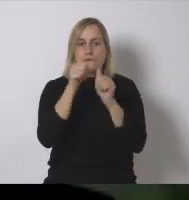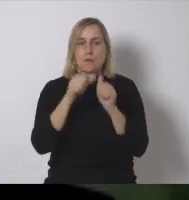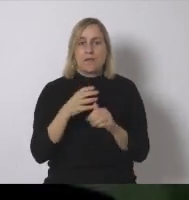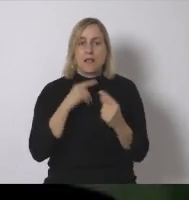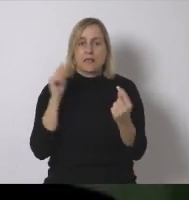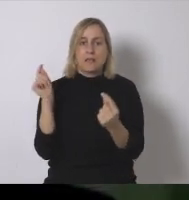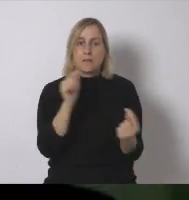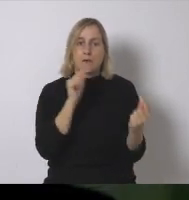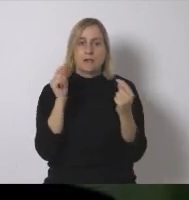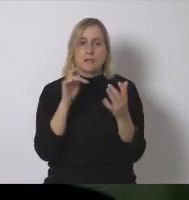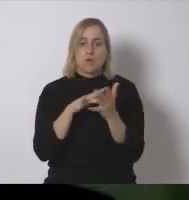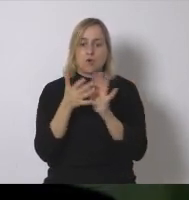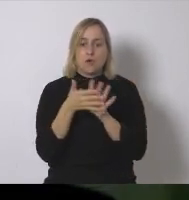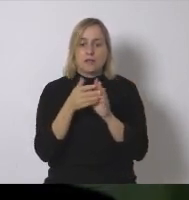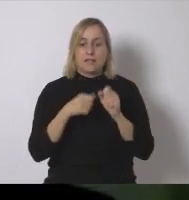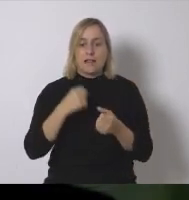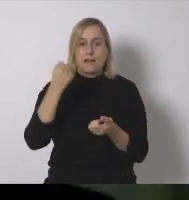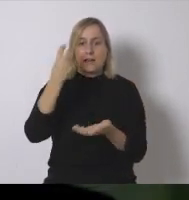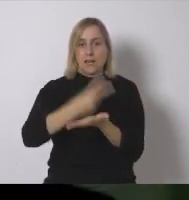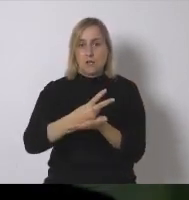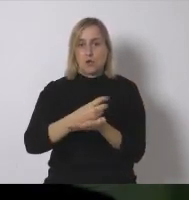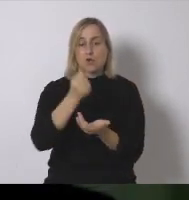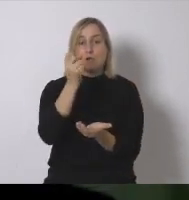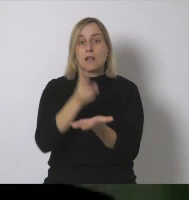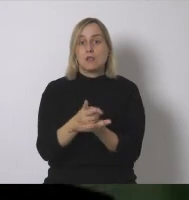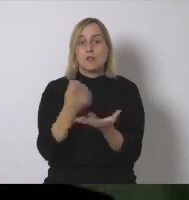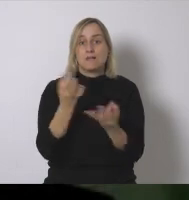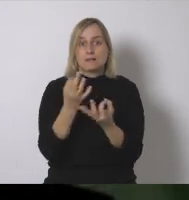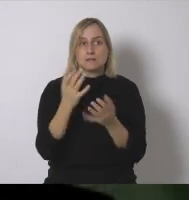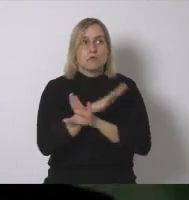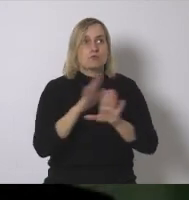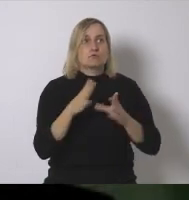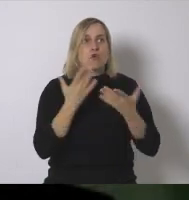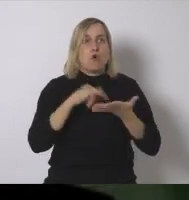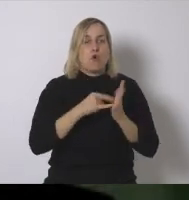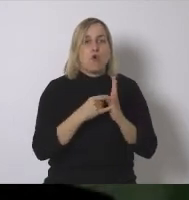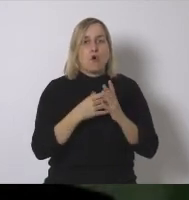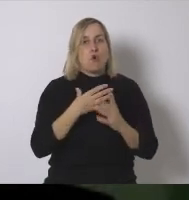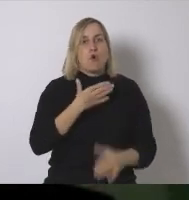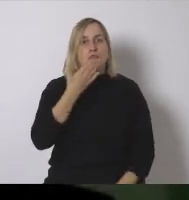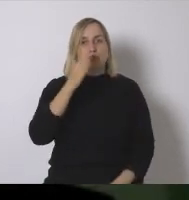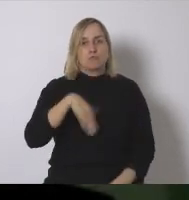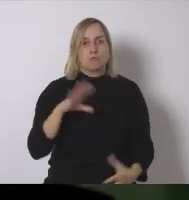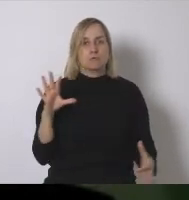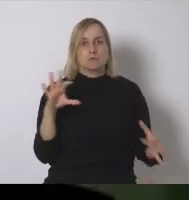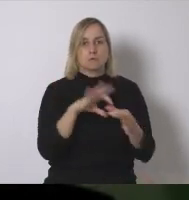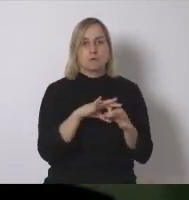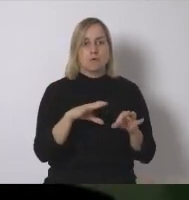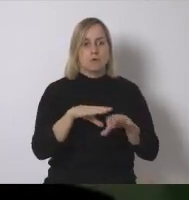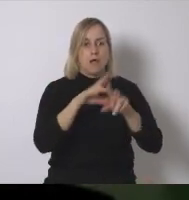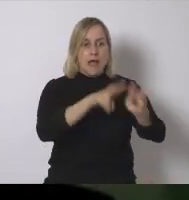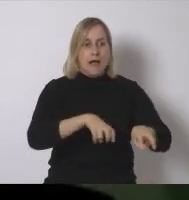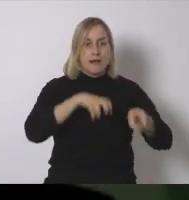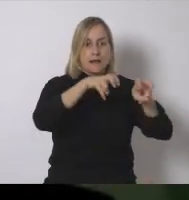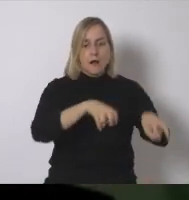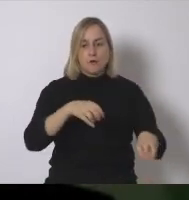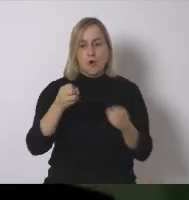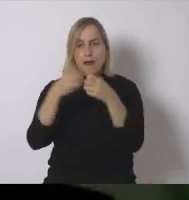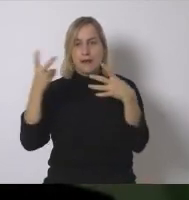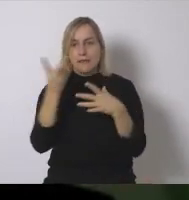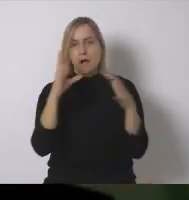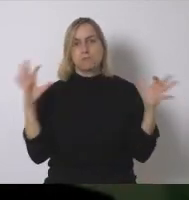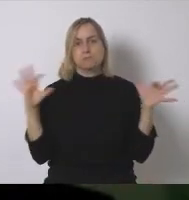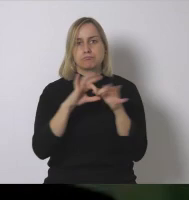modo u otro por lo tanto creo que el debate planteado y el reto planteado no es solo conseguir la